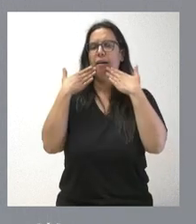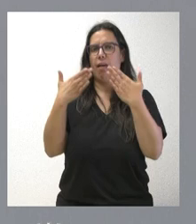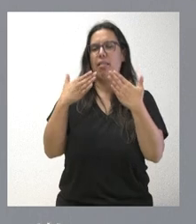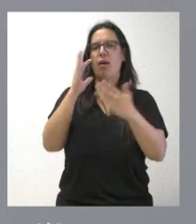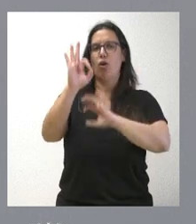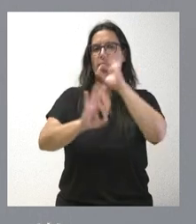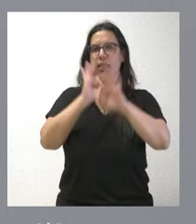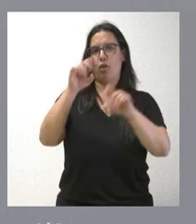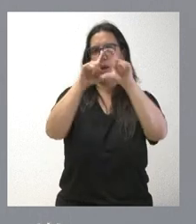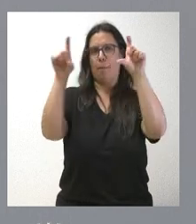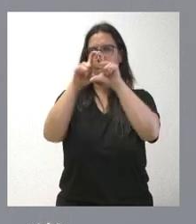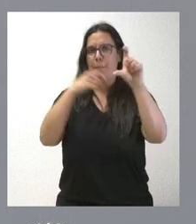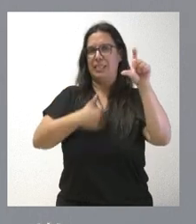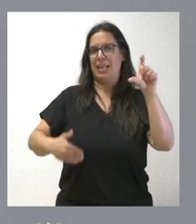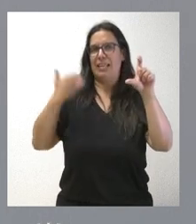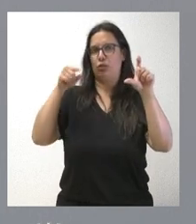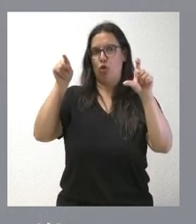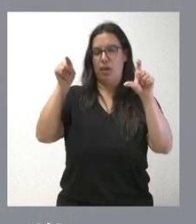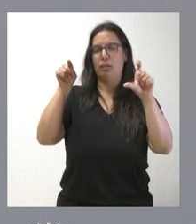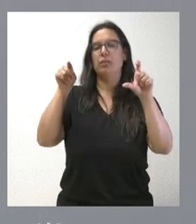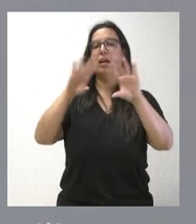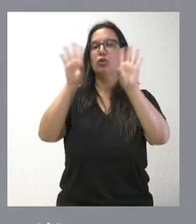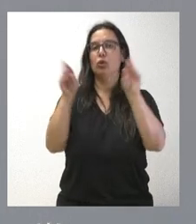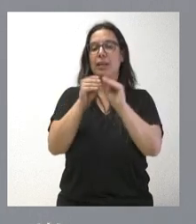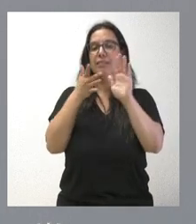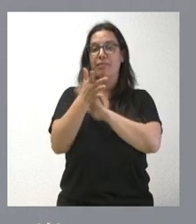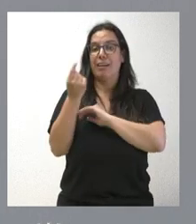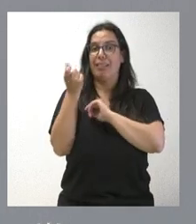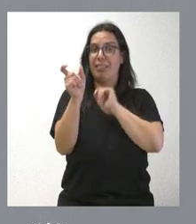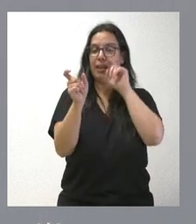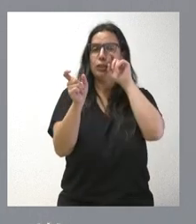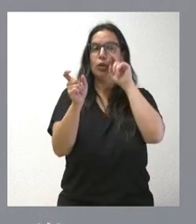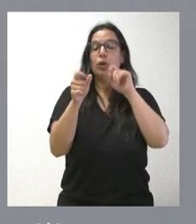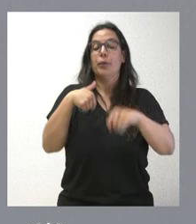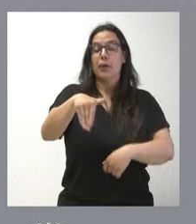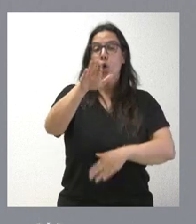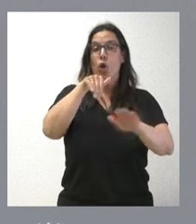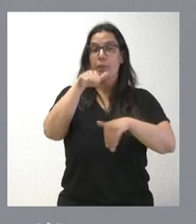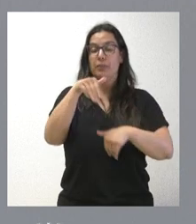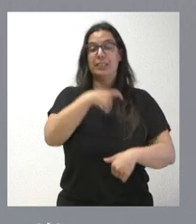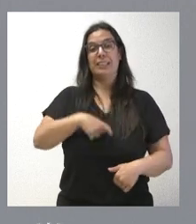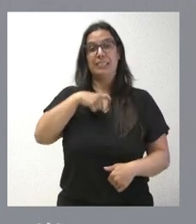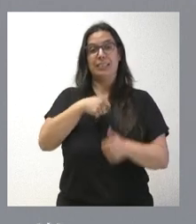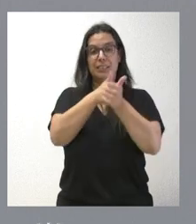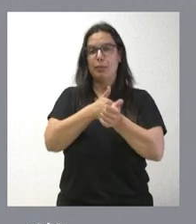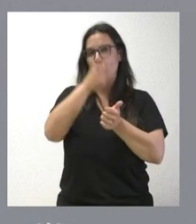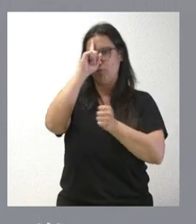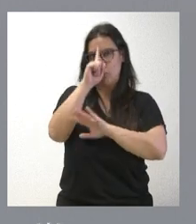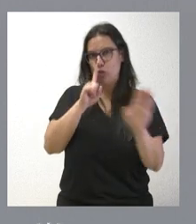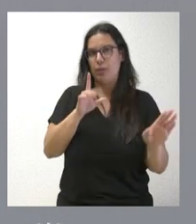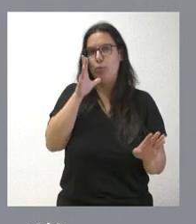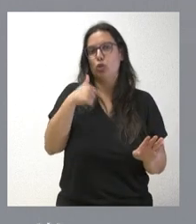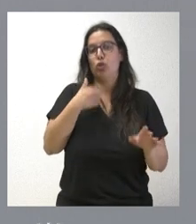empresarial soriana. En total estamos hablando de esta cifra. No sé cuándo se convocará la comisión de seguimiento, porque yo le